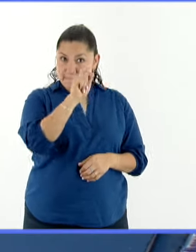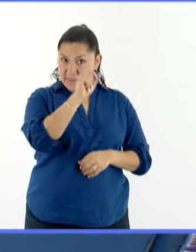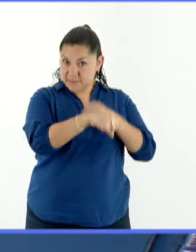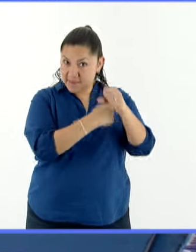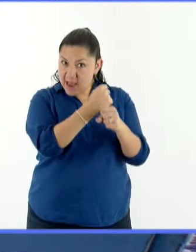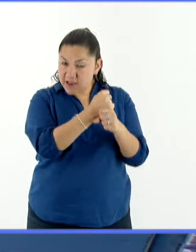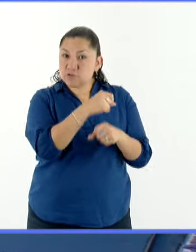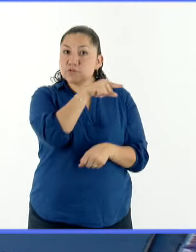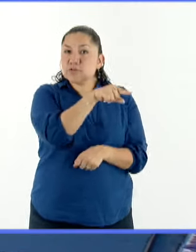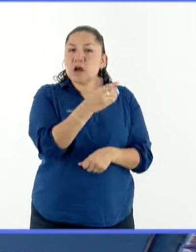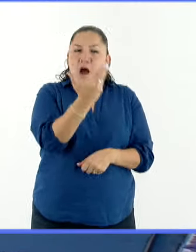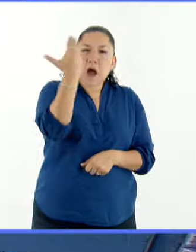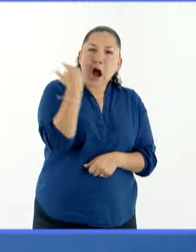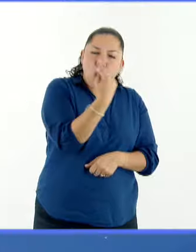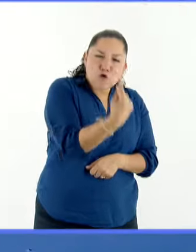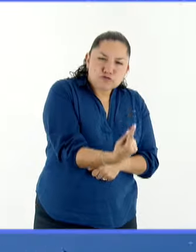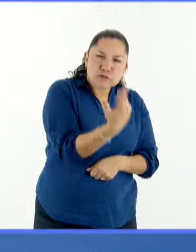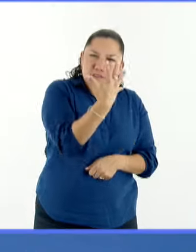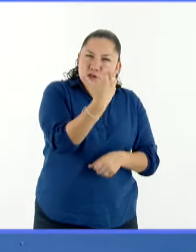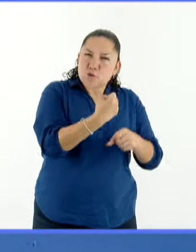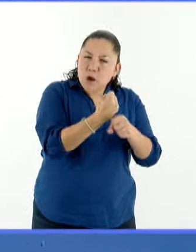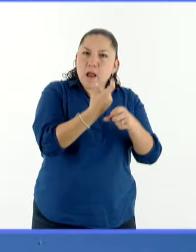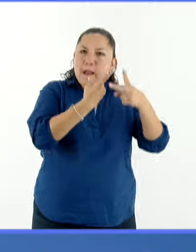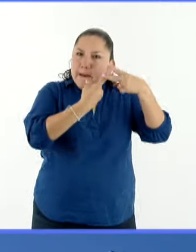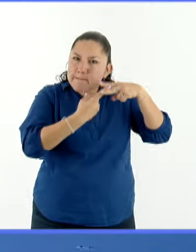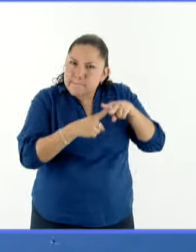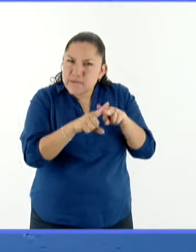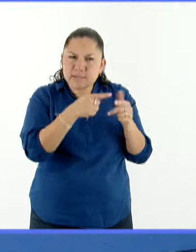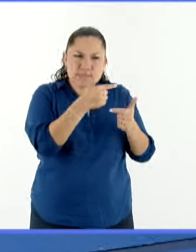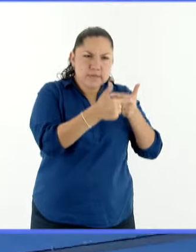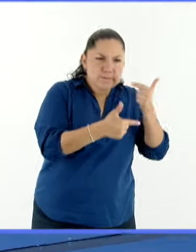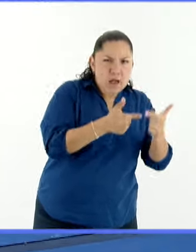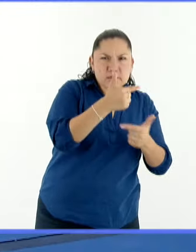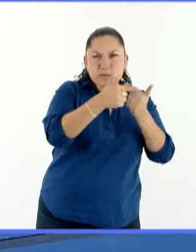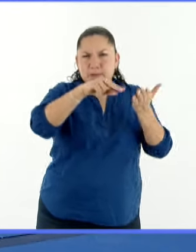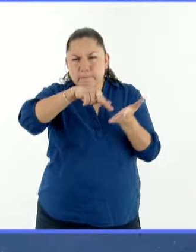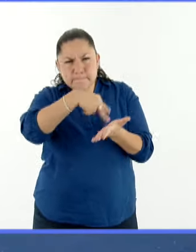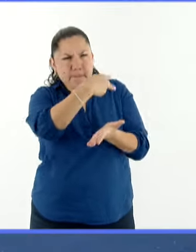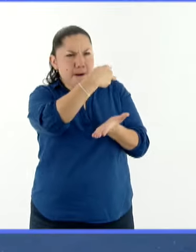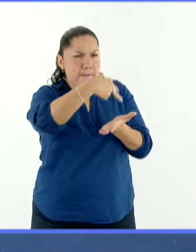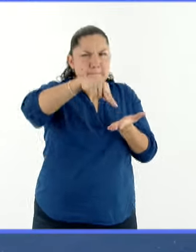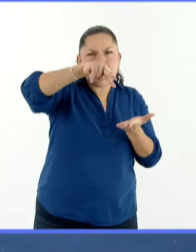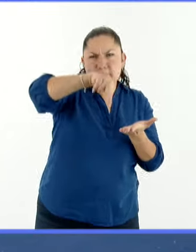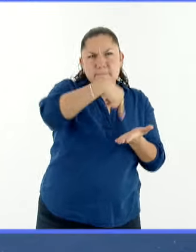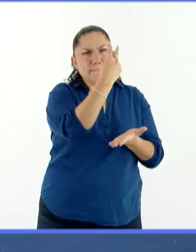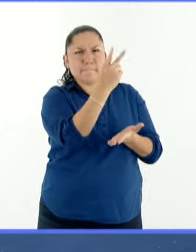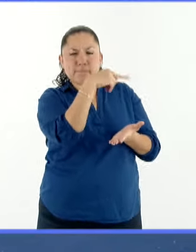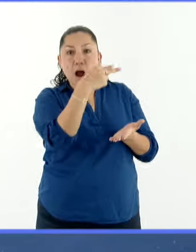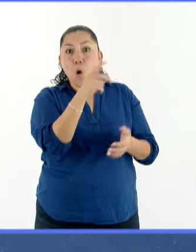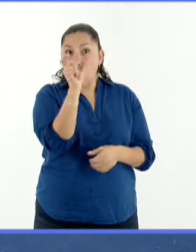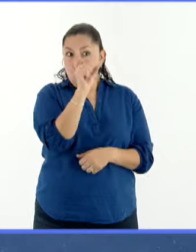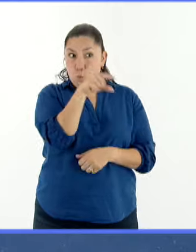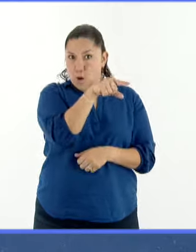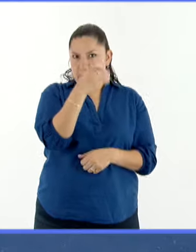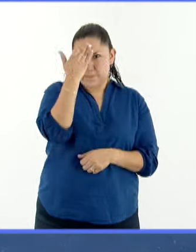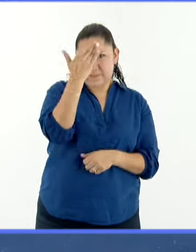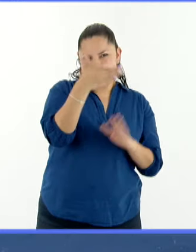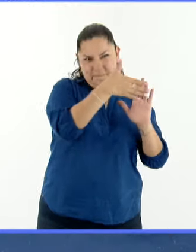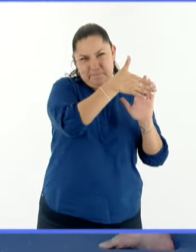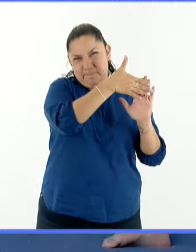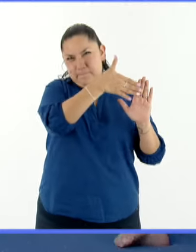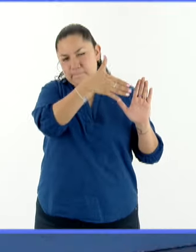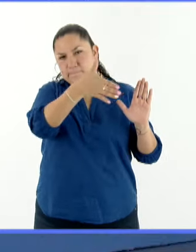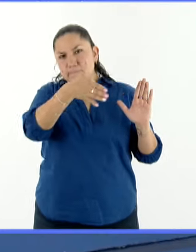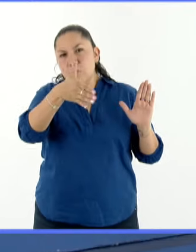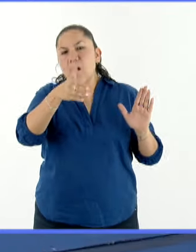practicar la gimnasia desde los 5 años, aunque interrumpió su aventura deportiva durante un tiempo antes de regresar a las andadas a los 15 años.